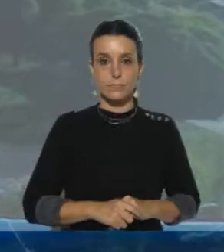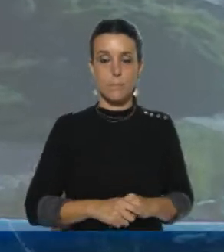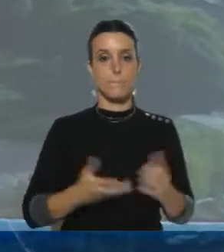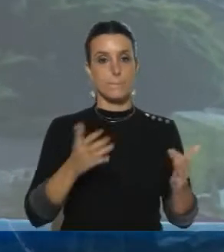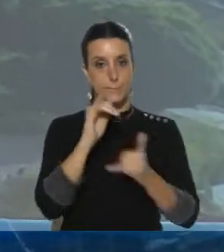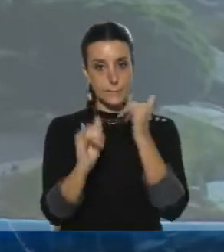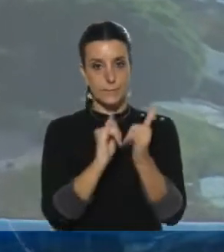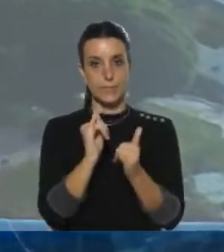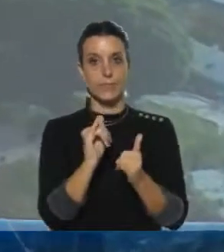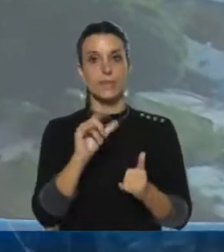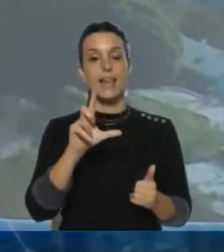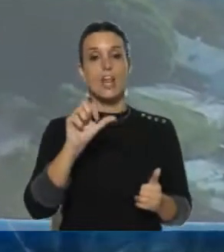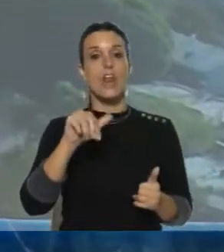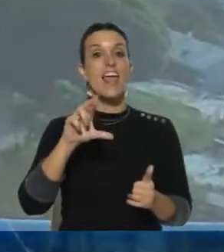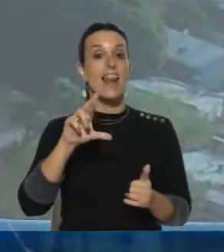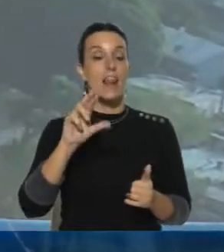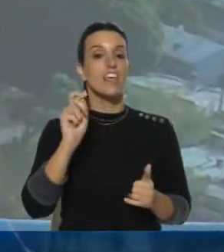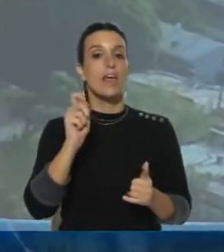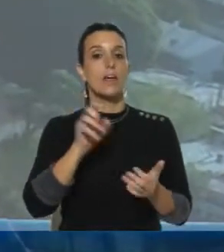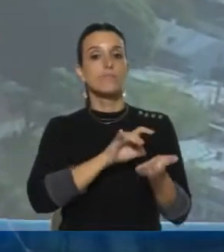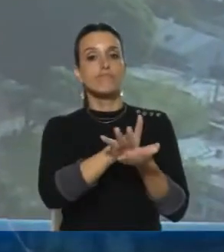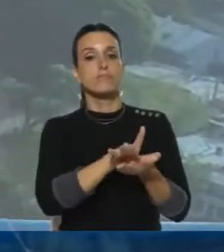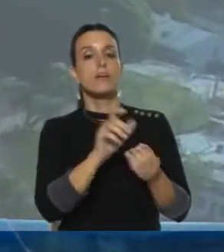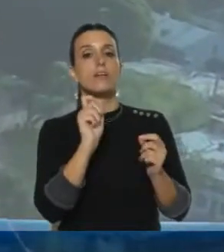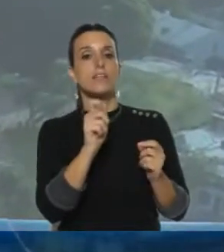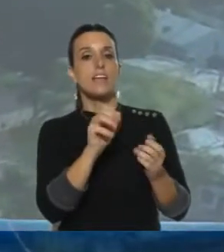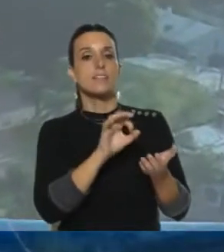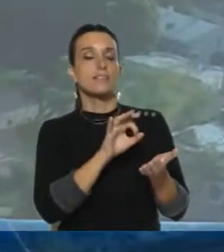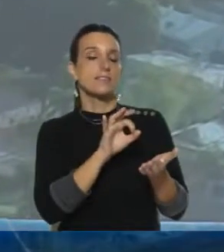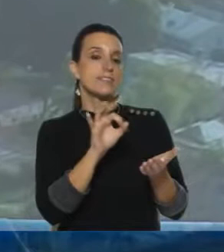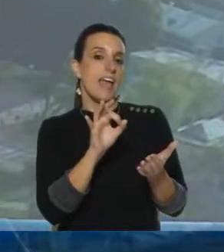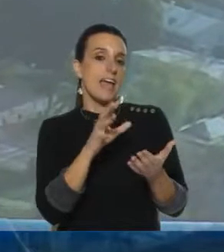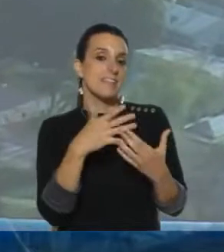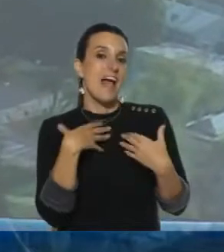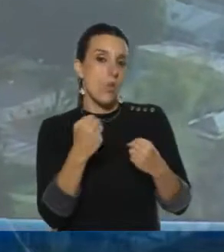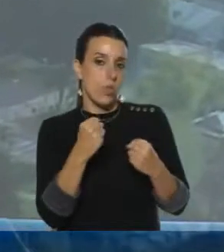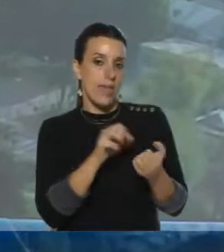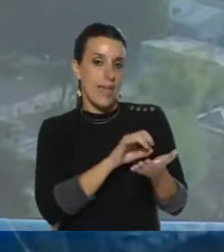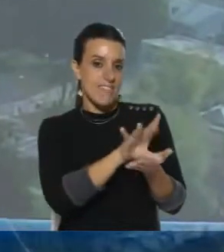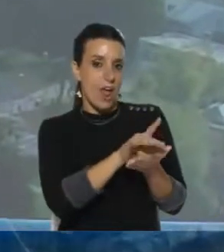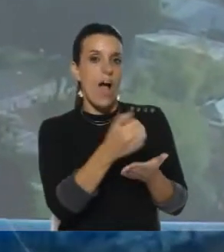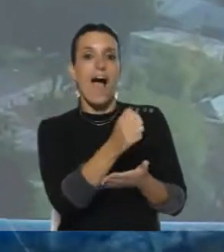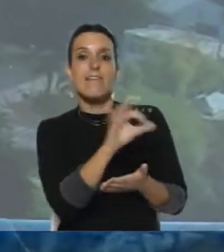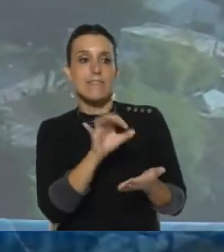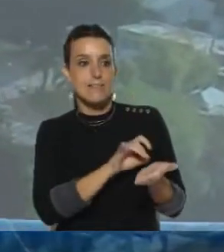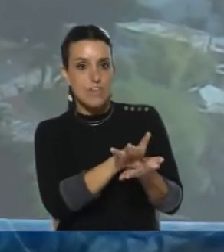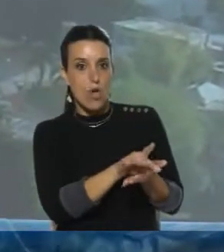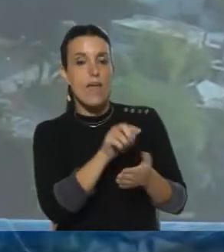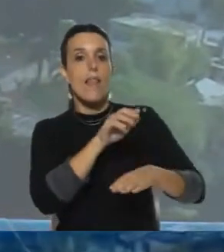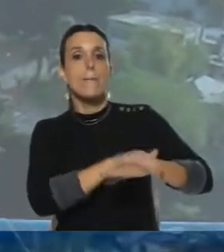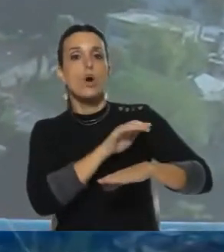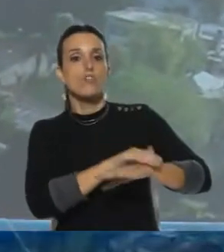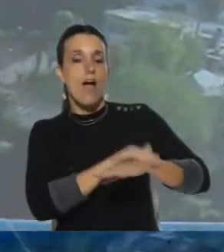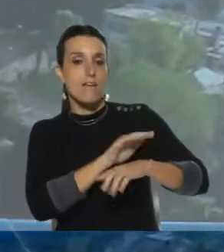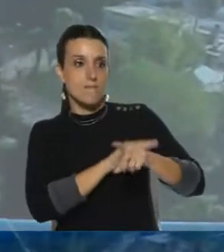Les contamos que Leonel Brioso fue cesado por la Administración de Servicios de Salud del Estado, estamos hablando de ACE, como encargado